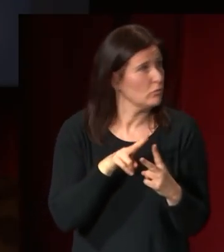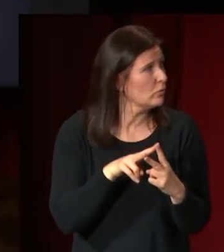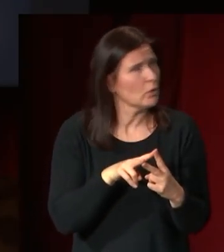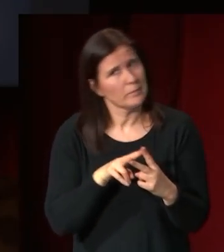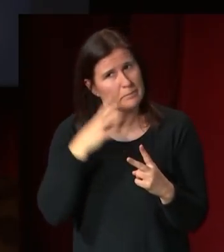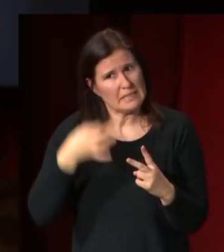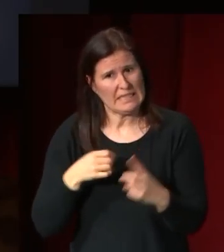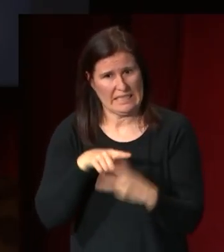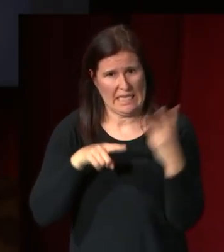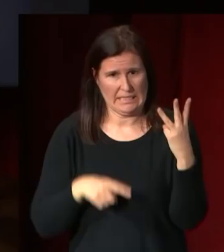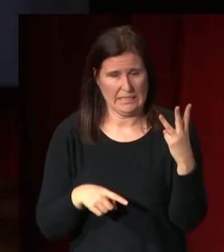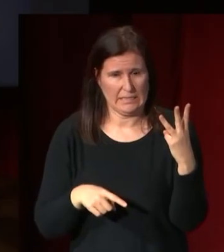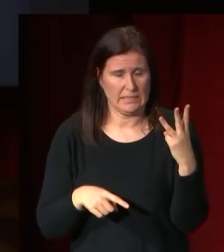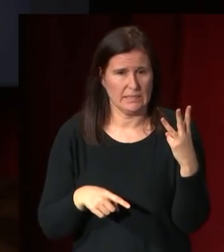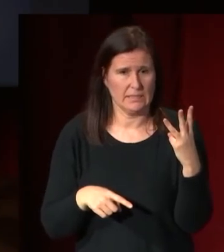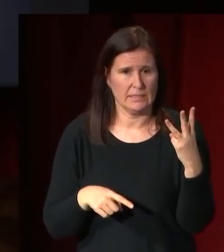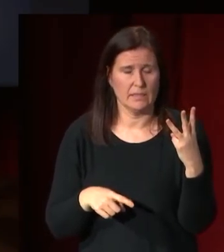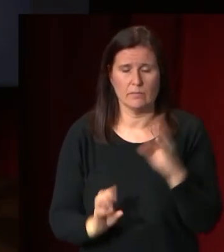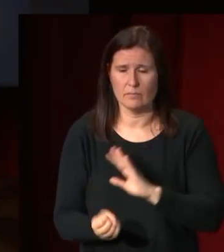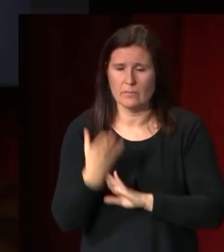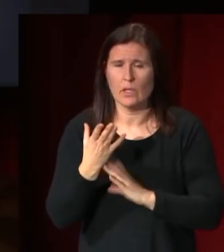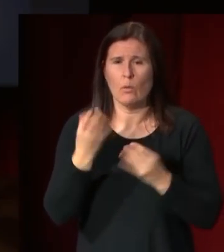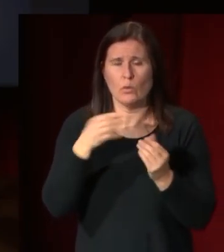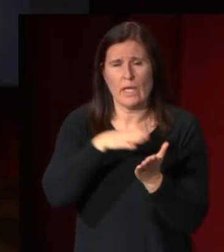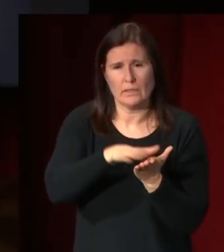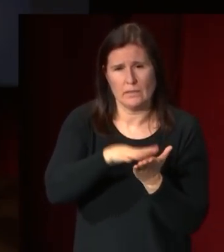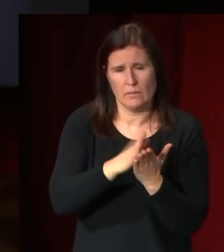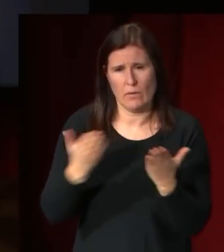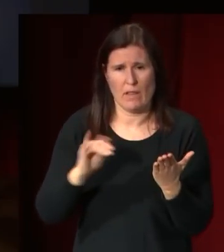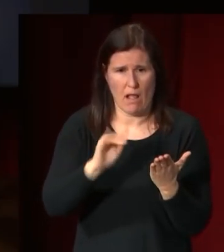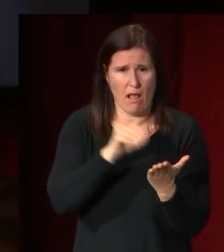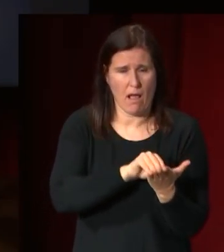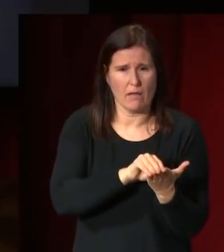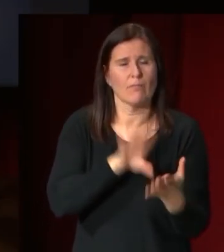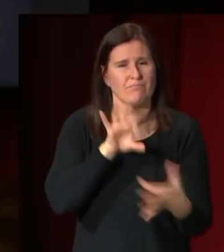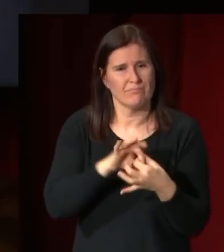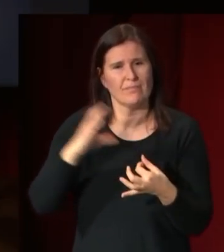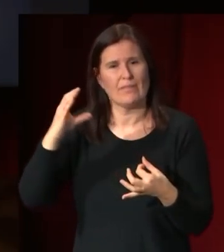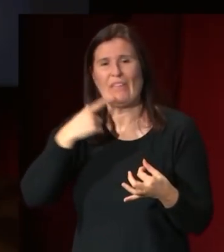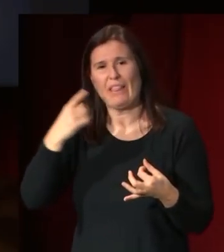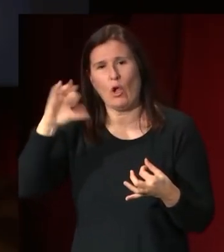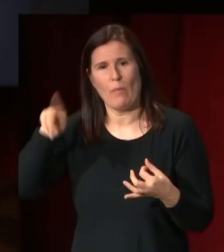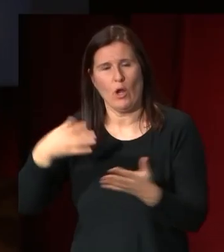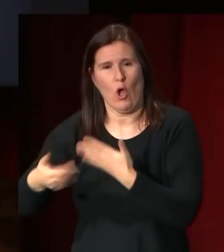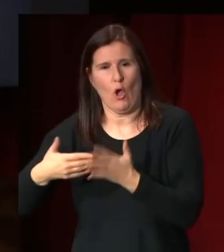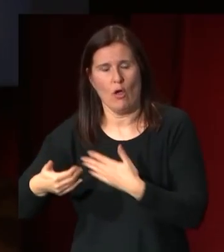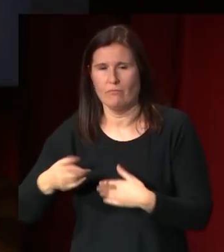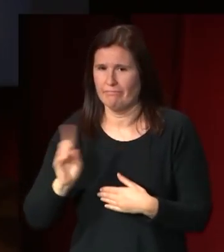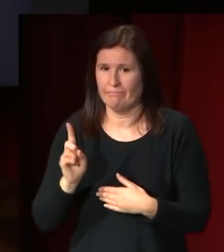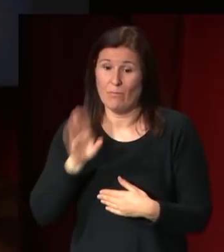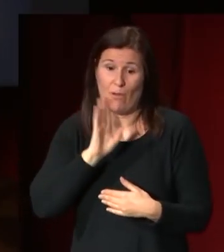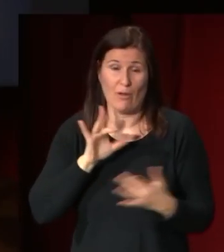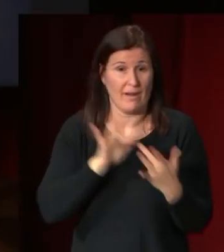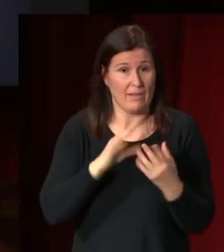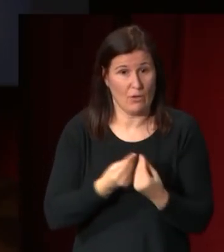de tres en realidad que aparecen en muchas publicaciones como atribuidas a álvarez cubero por esa relación que él tenía tan intensa con el duque